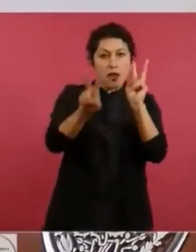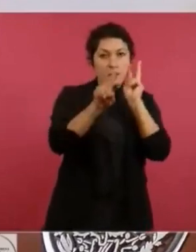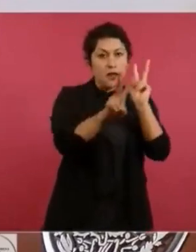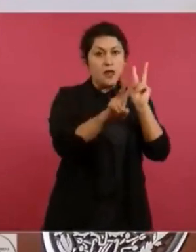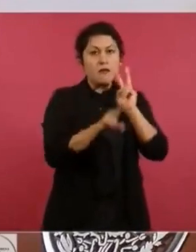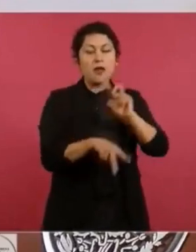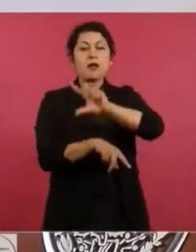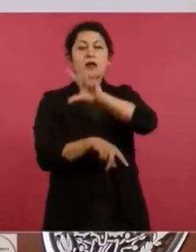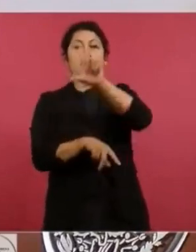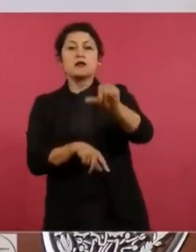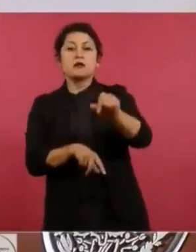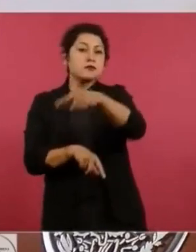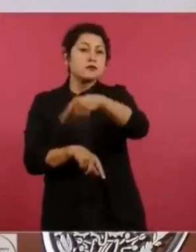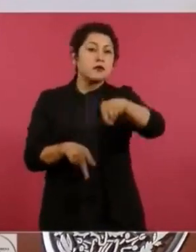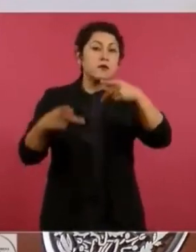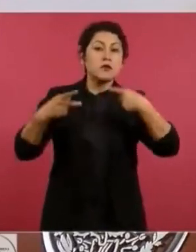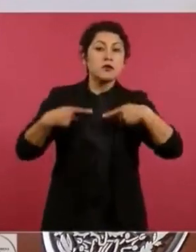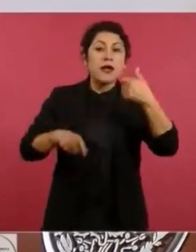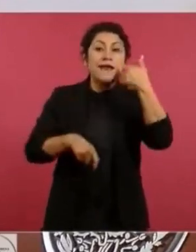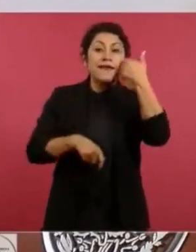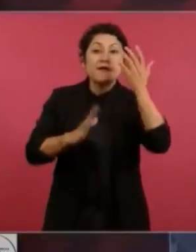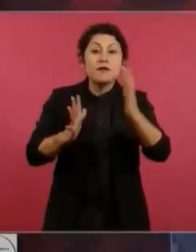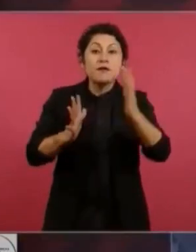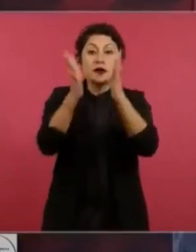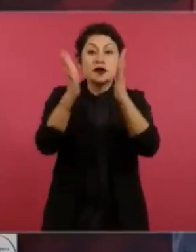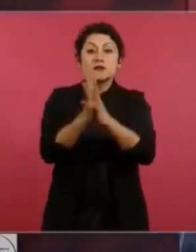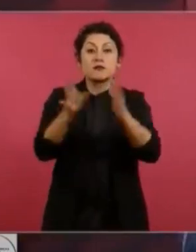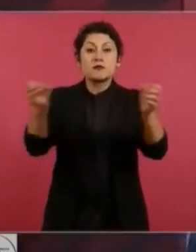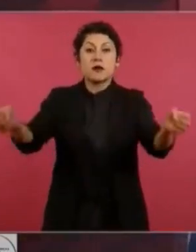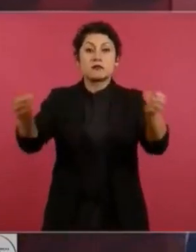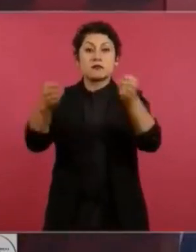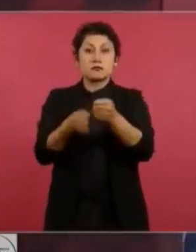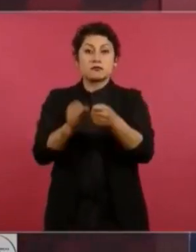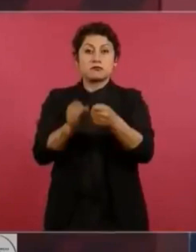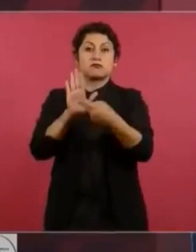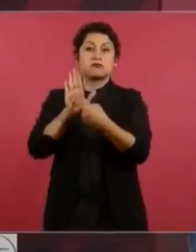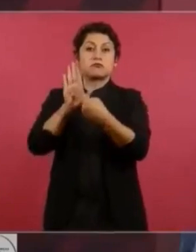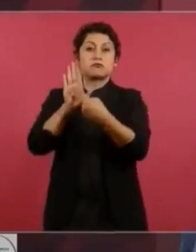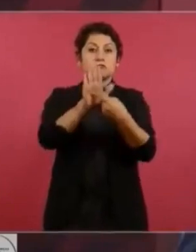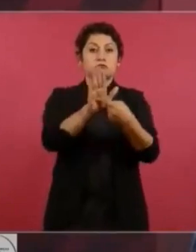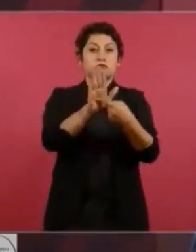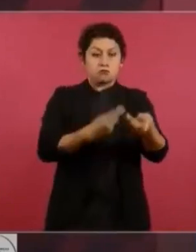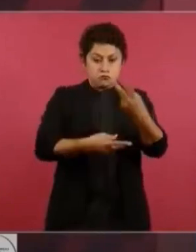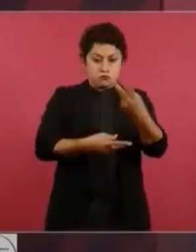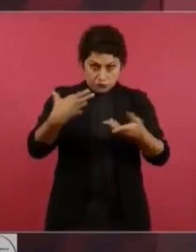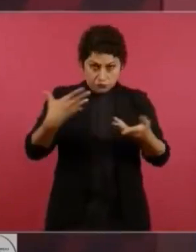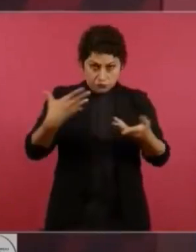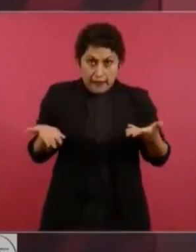que expongan